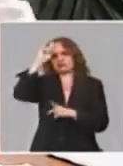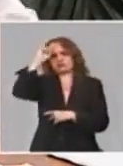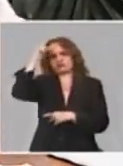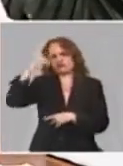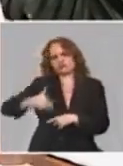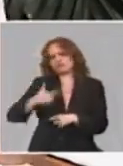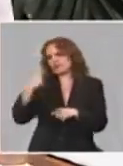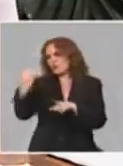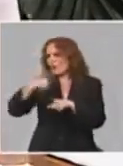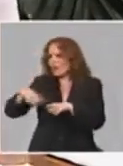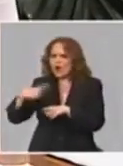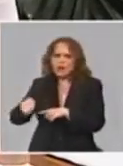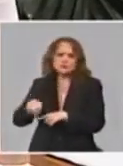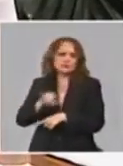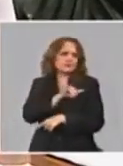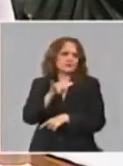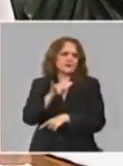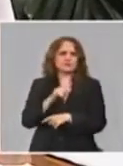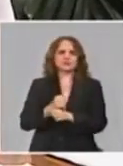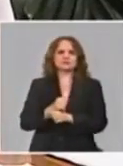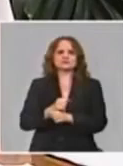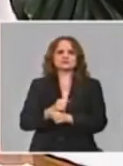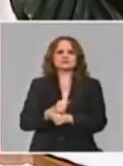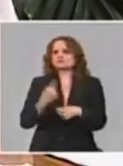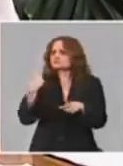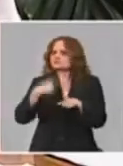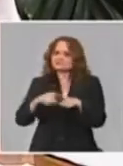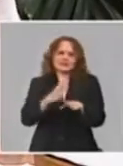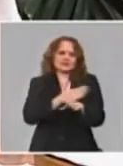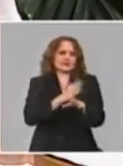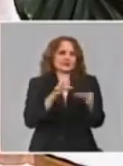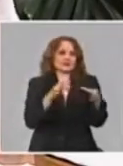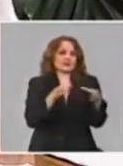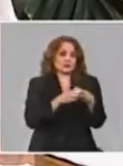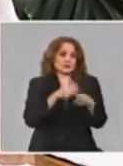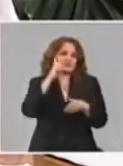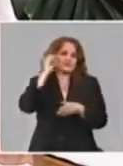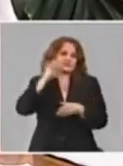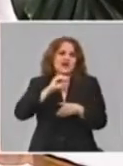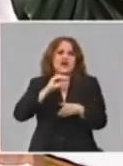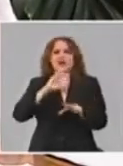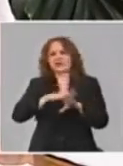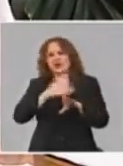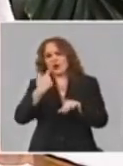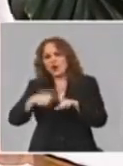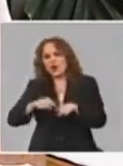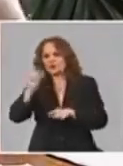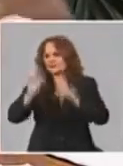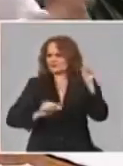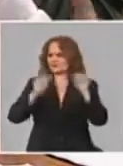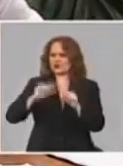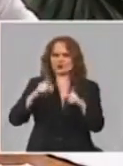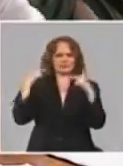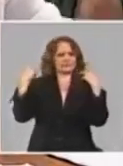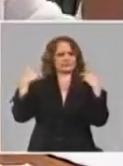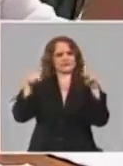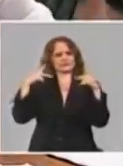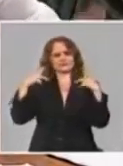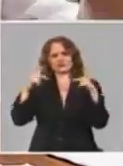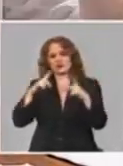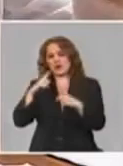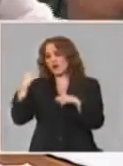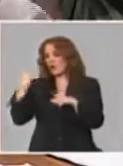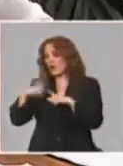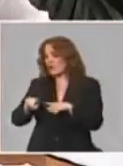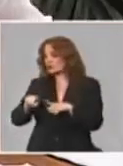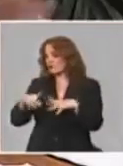van desde grupos tan importantes como los que hemos tenido aquí, el profesor Raúl que ya hablábamos, el profesor Pedro Mas, los compañeros que tienen que con el